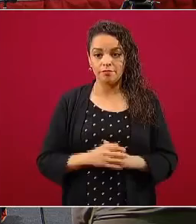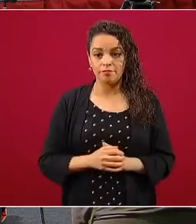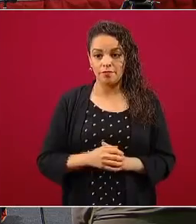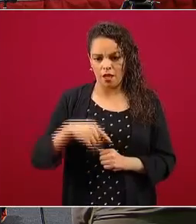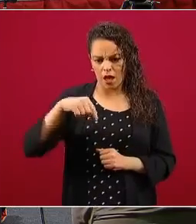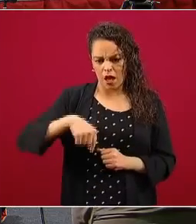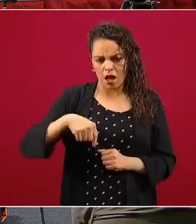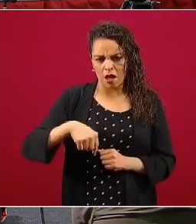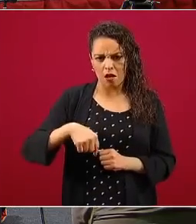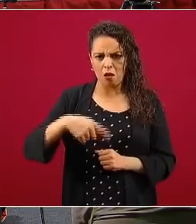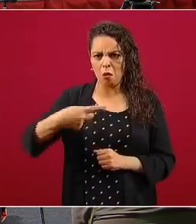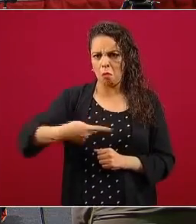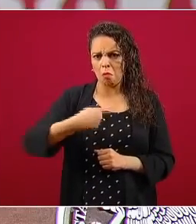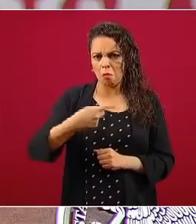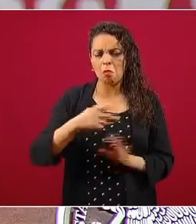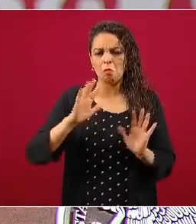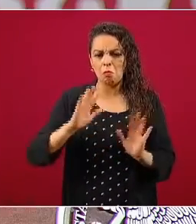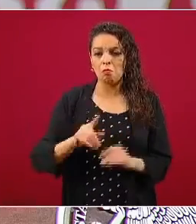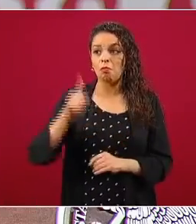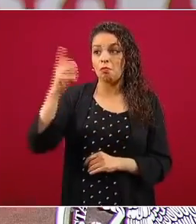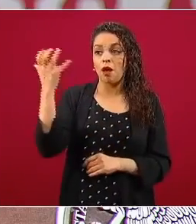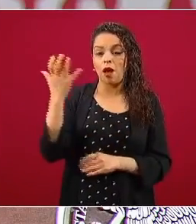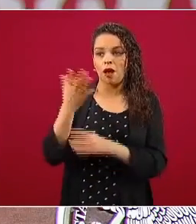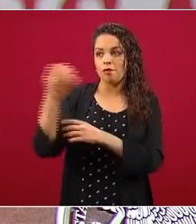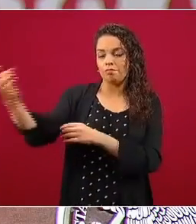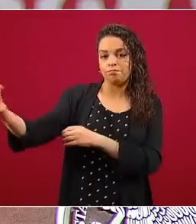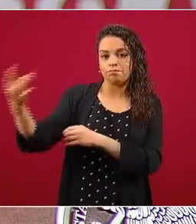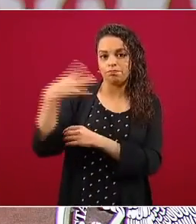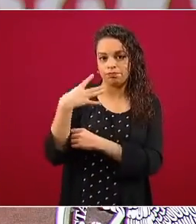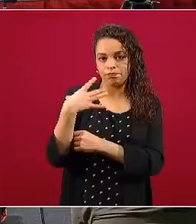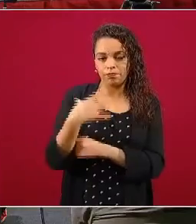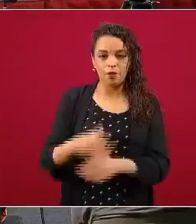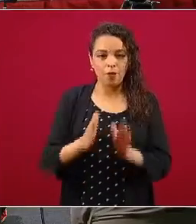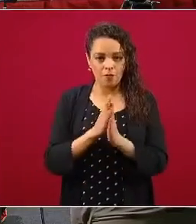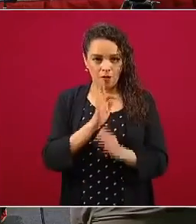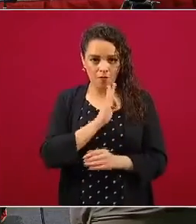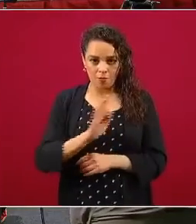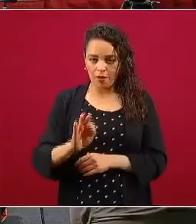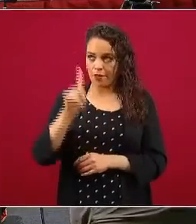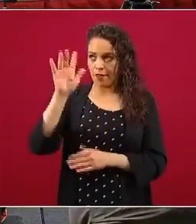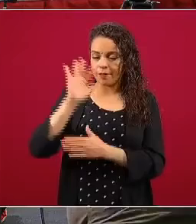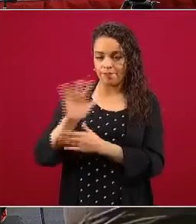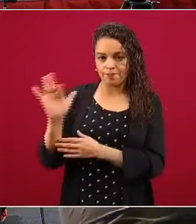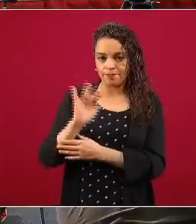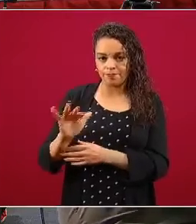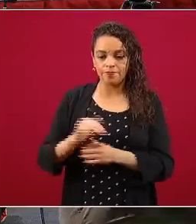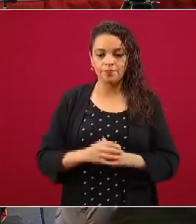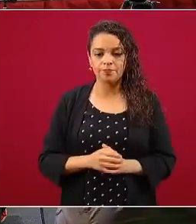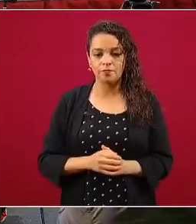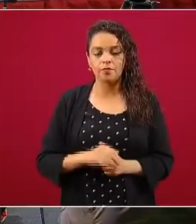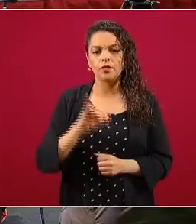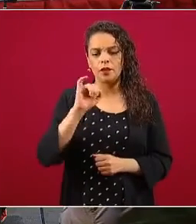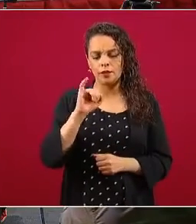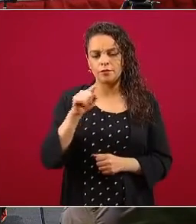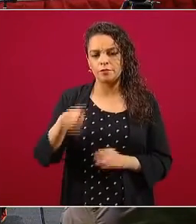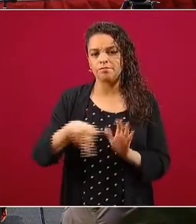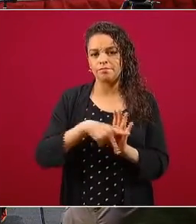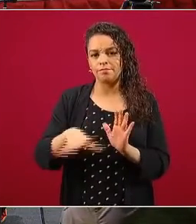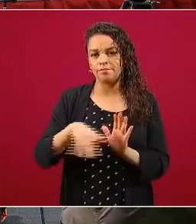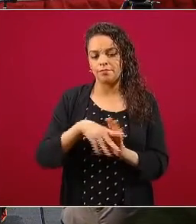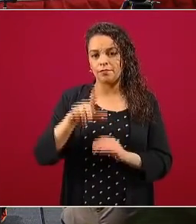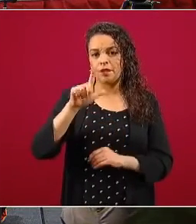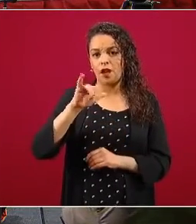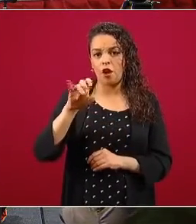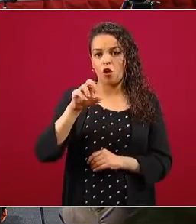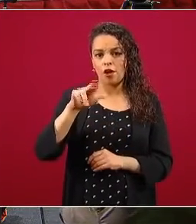preguntó, me mandó la nota. ¿La puedes leer? Sí, es en referencia a lo que publicó el diario El Universal y La Jornada.